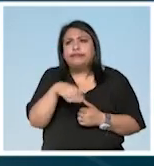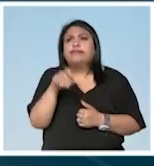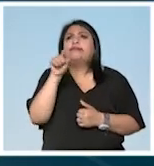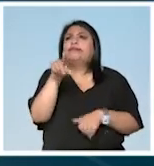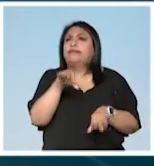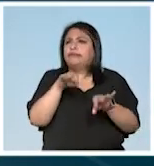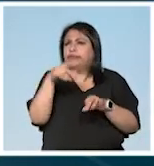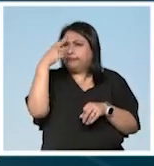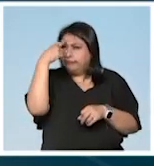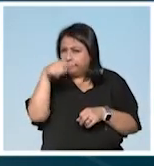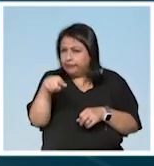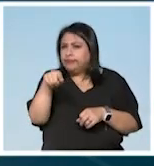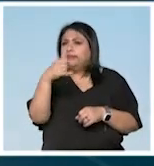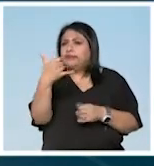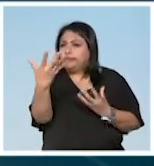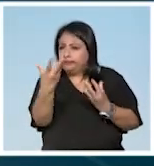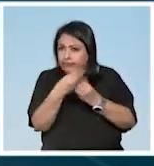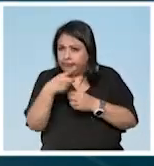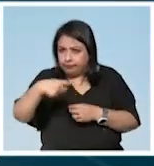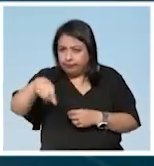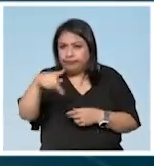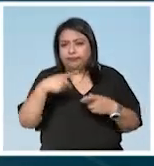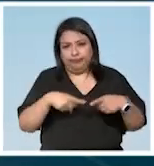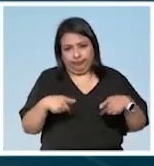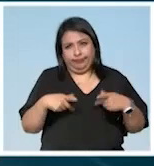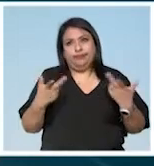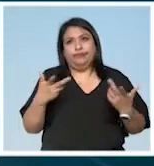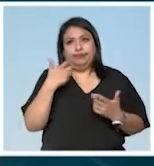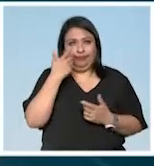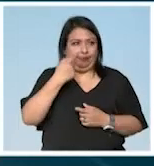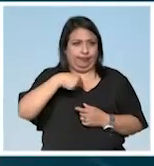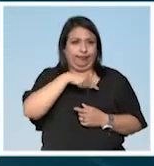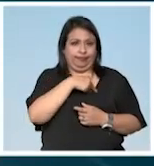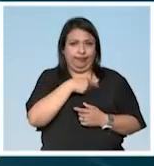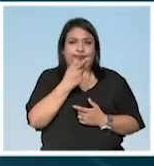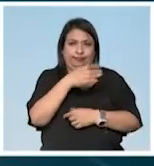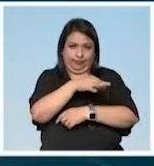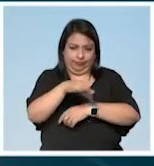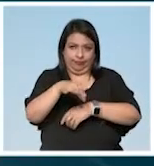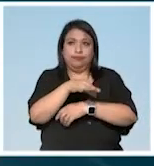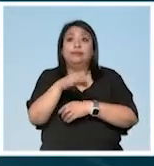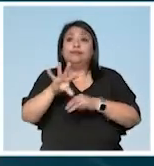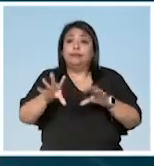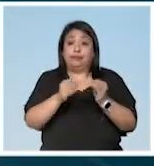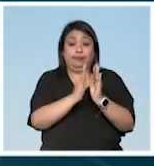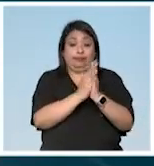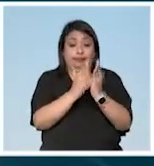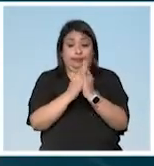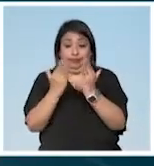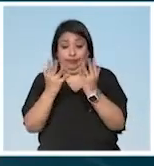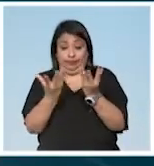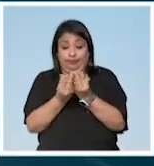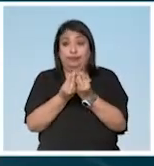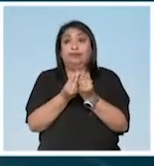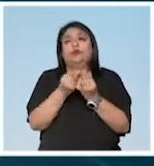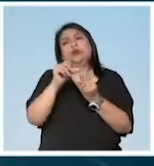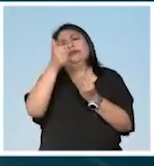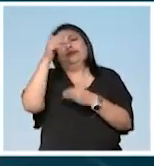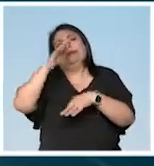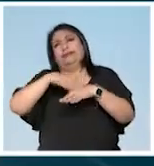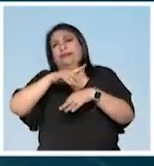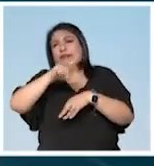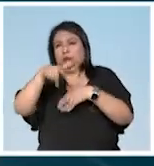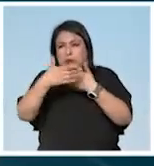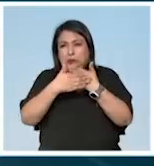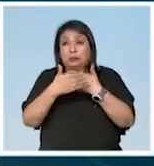trabajar para y con ellos. De esta manera creemos nosotros que este conjunto de publicaciones y más aún lo